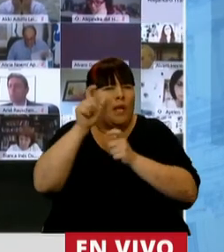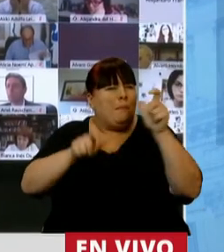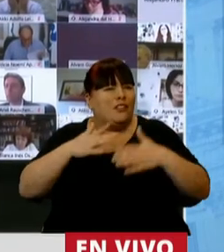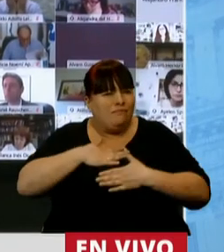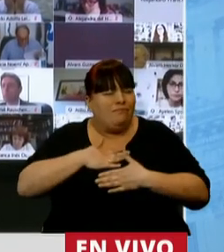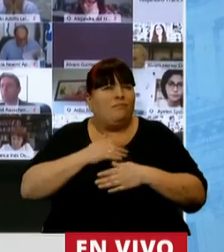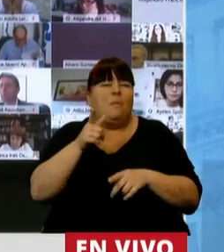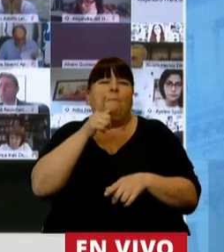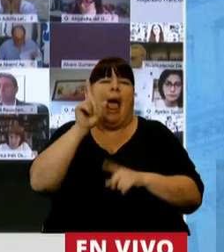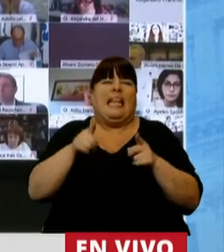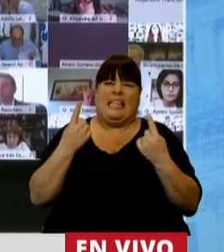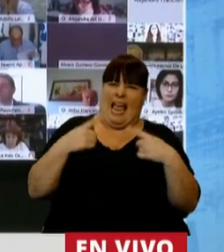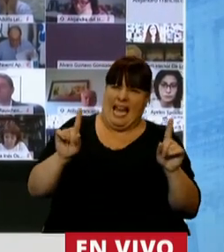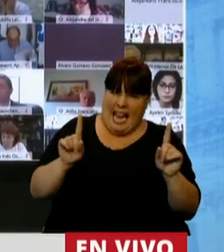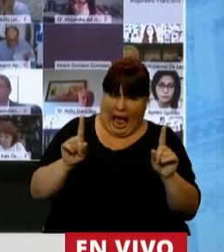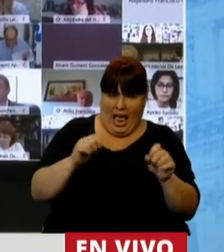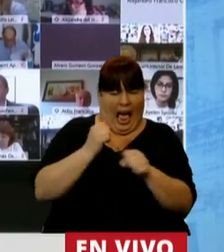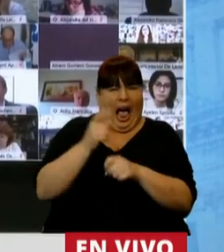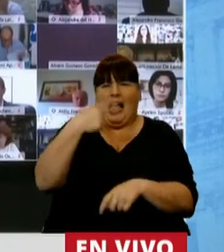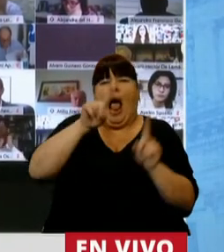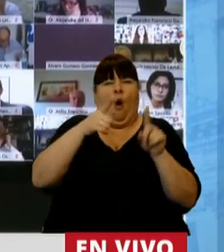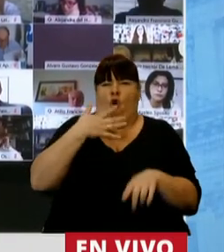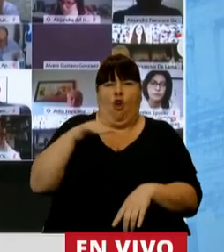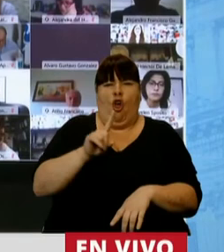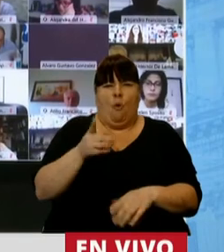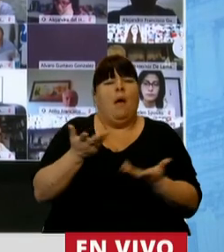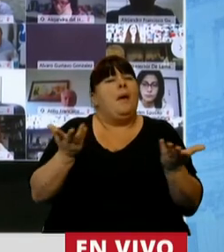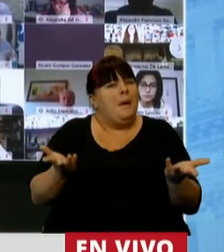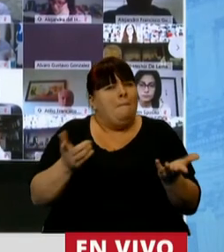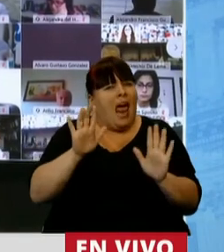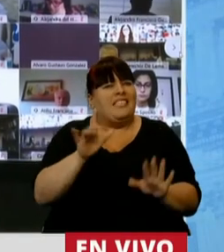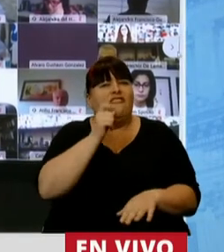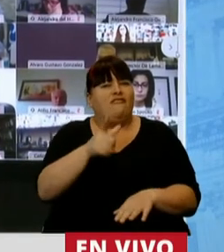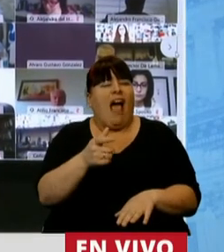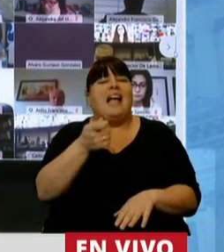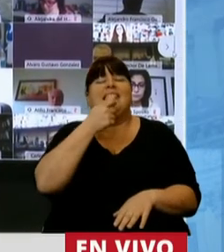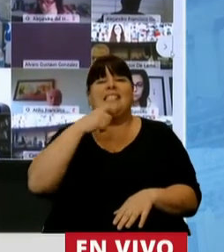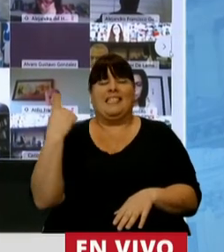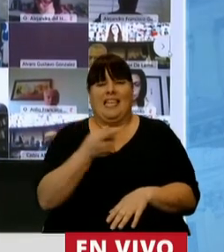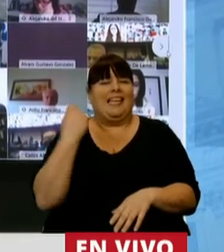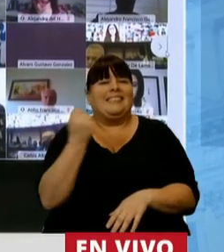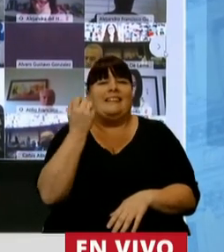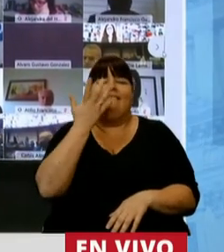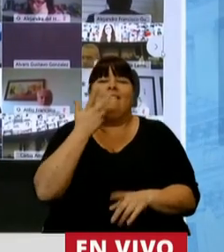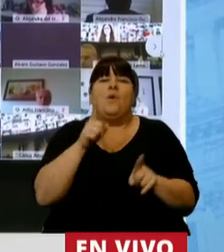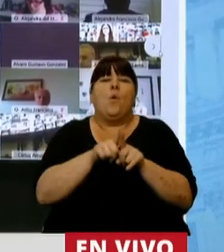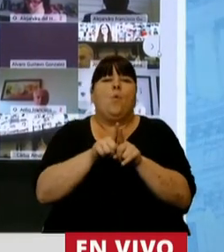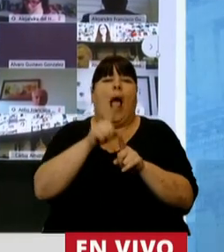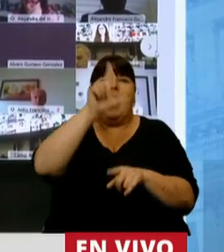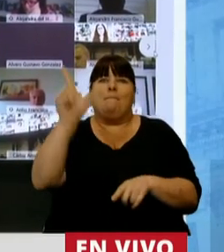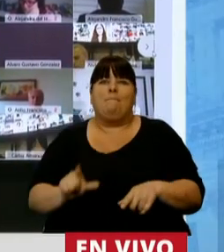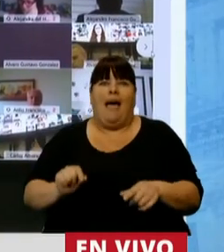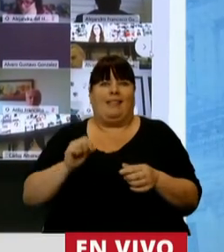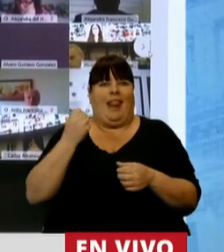le resulte extraño hasta incomprensible. Pero es fácil de entender para quienes ansiamos una patria